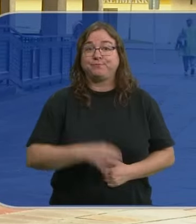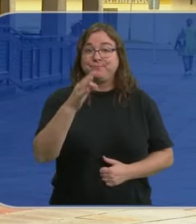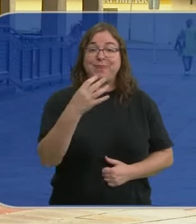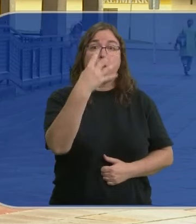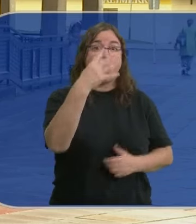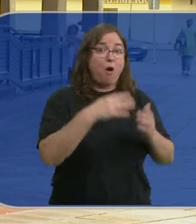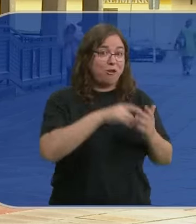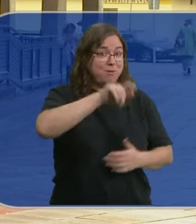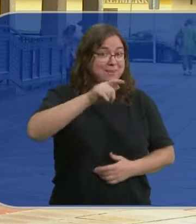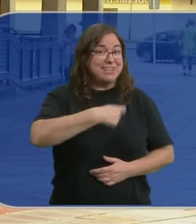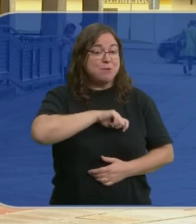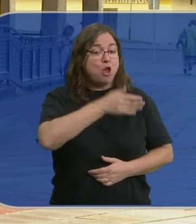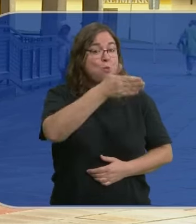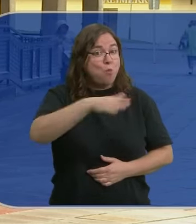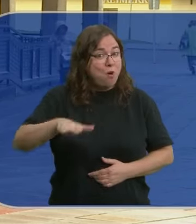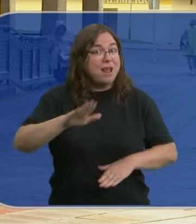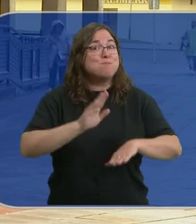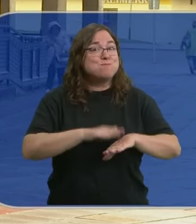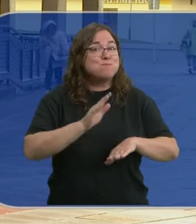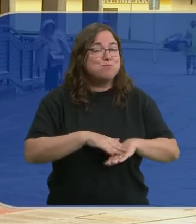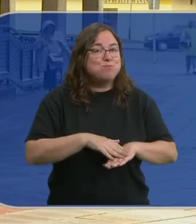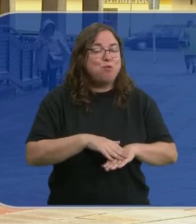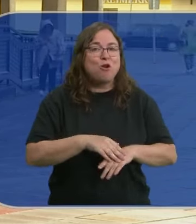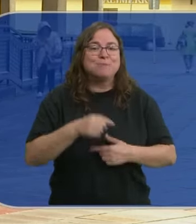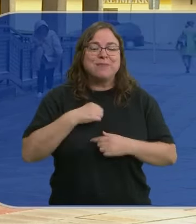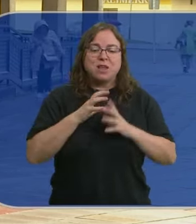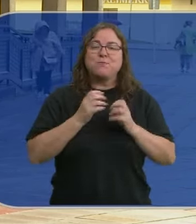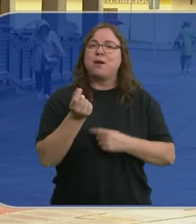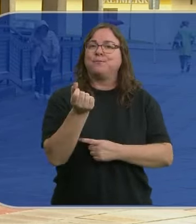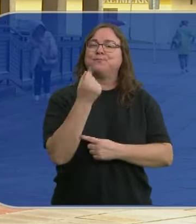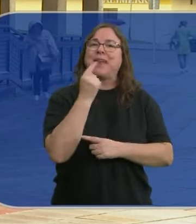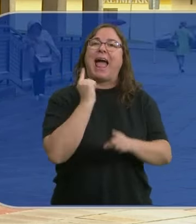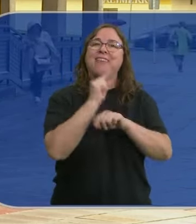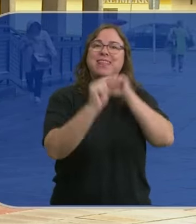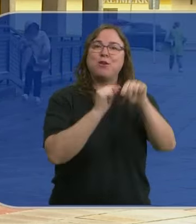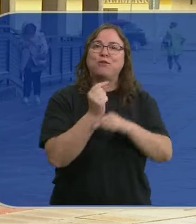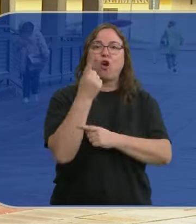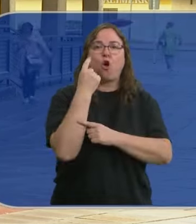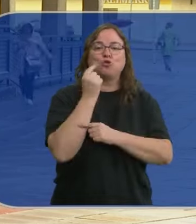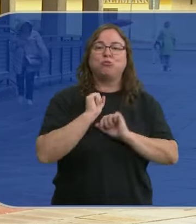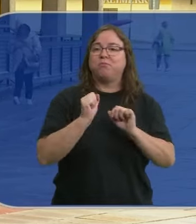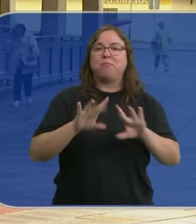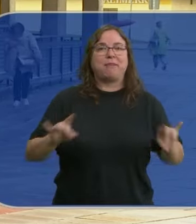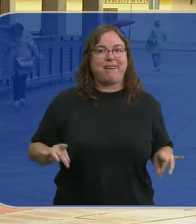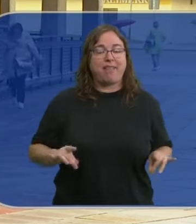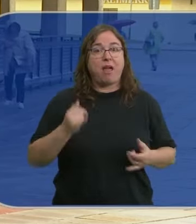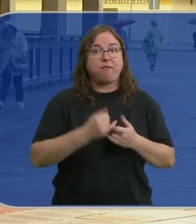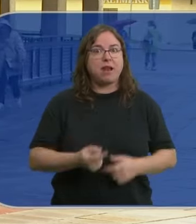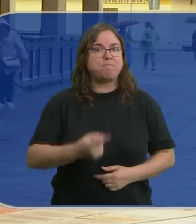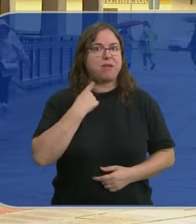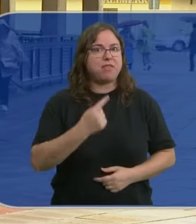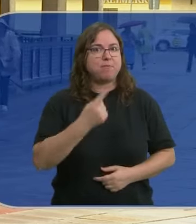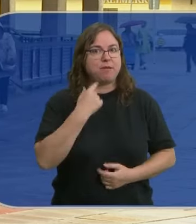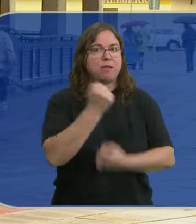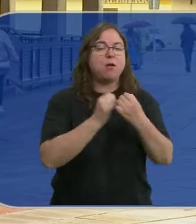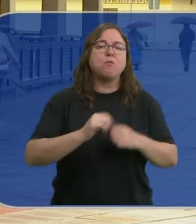4.000 personas en España mueren cada año como consecuencia de la resistencia a los antibióticos a los que se suman también las pérdidas económicas por bajas